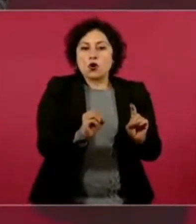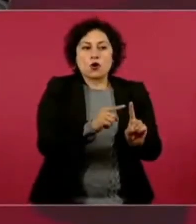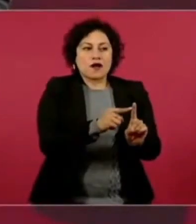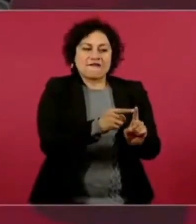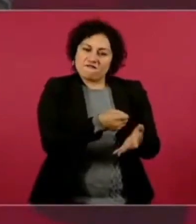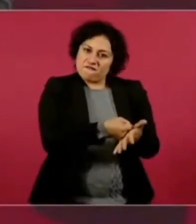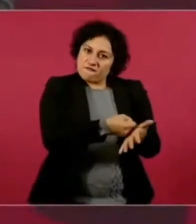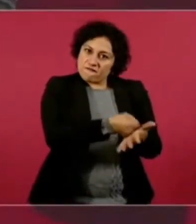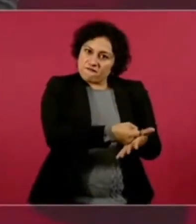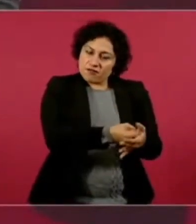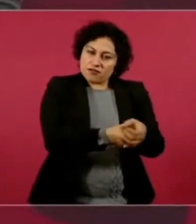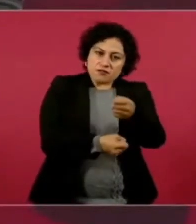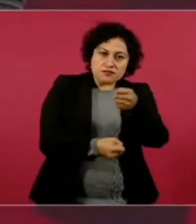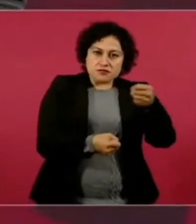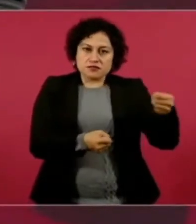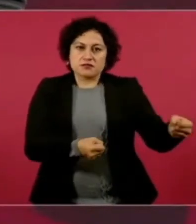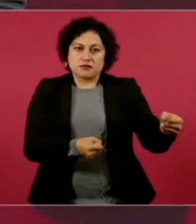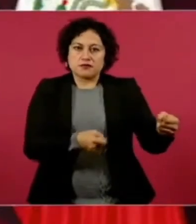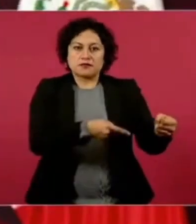qué?